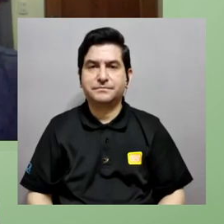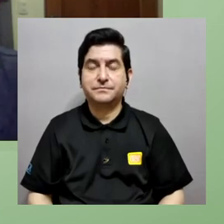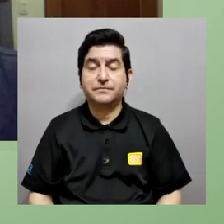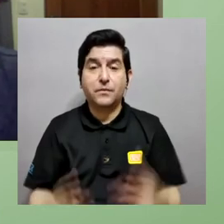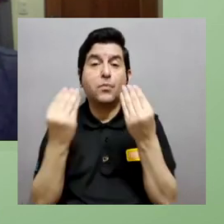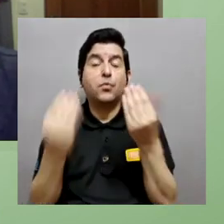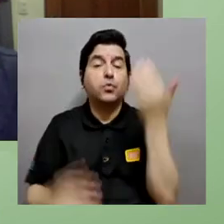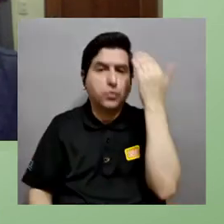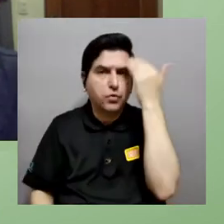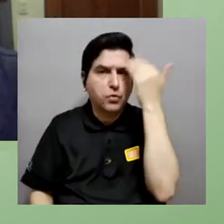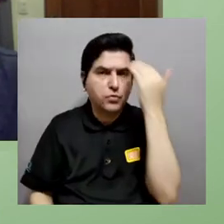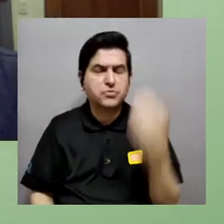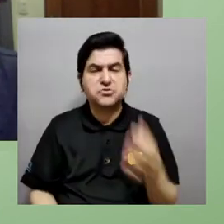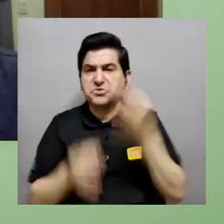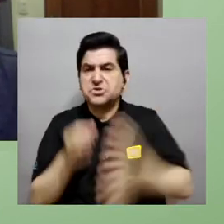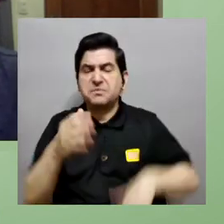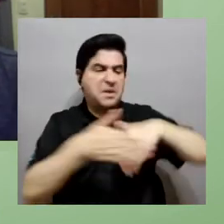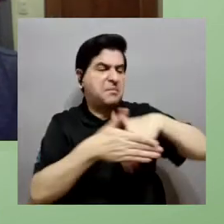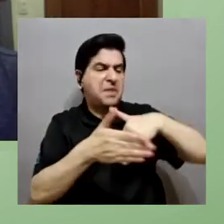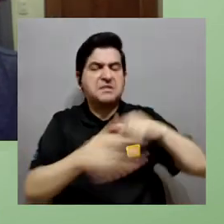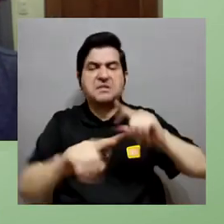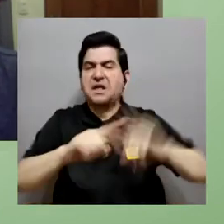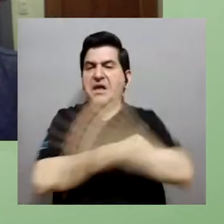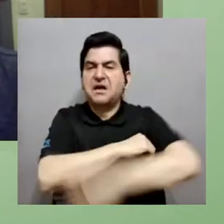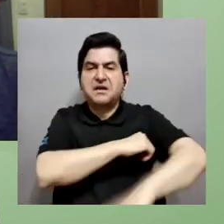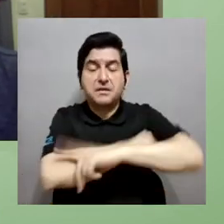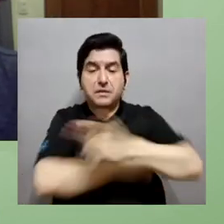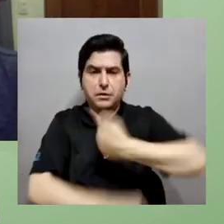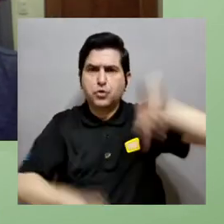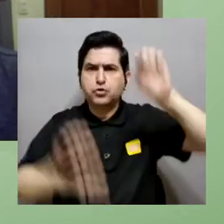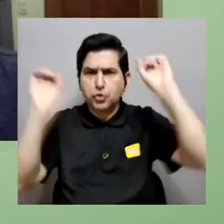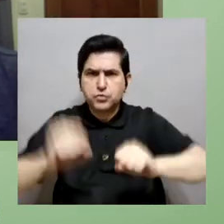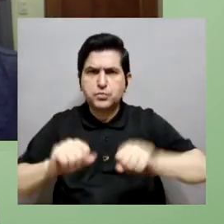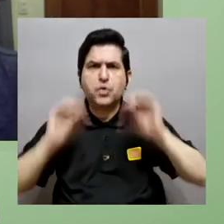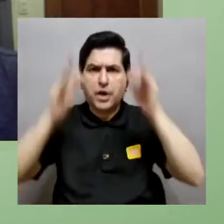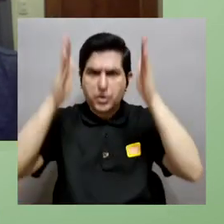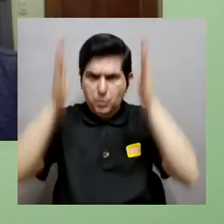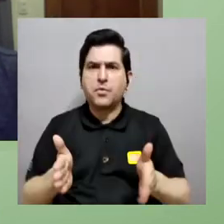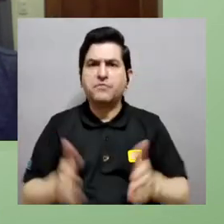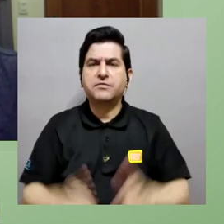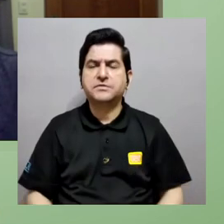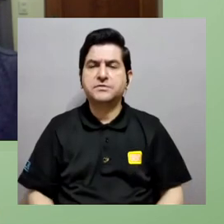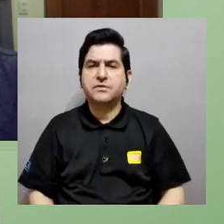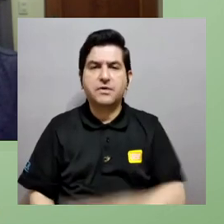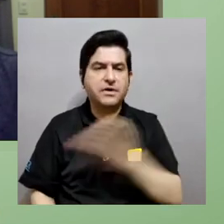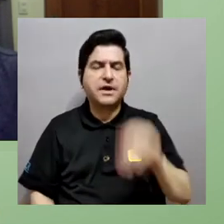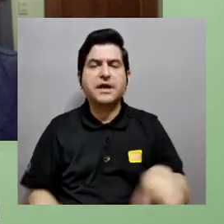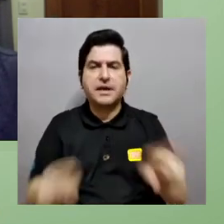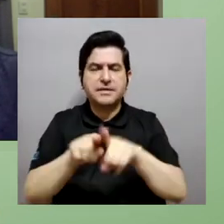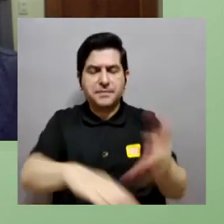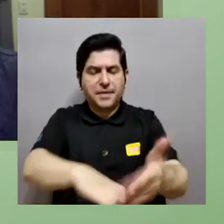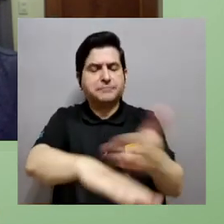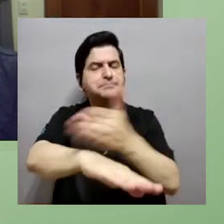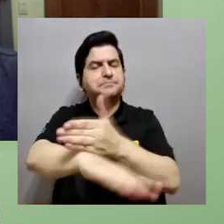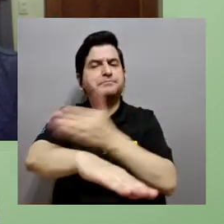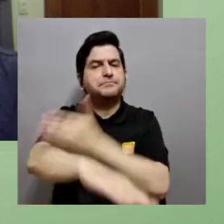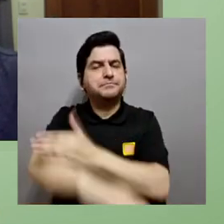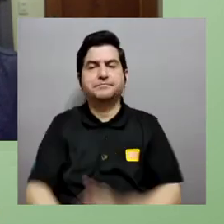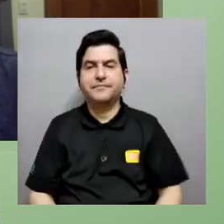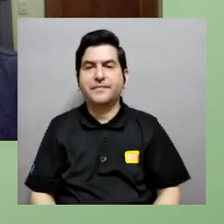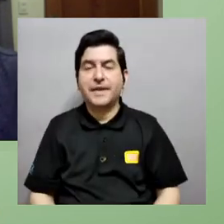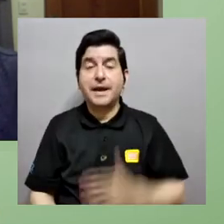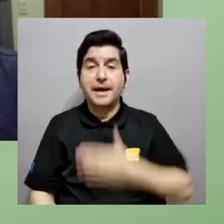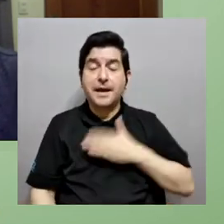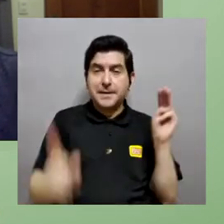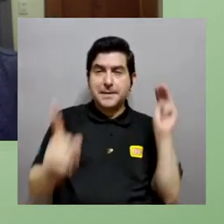internacionales y ayudar a la región a desarrollarse cuando de mucho de este conocimiento simplemente está bloqueado para otros países nosotros podemos ser los profesores de